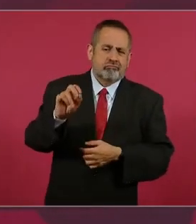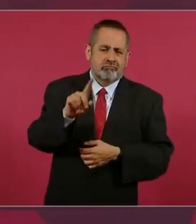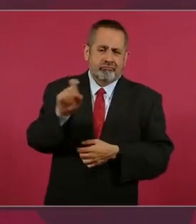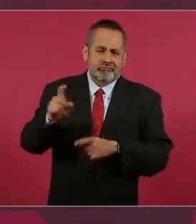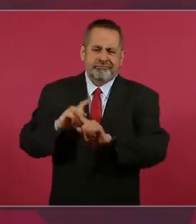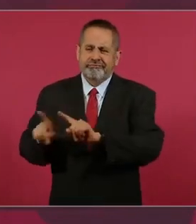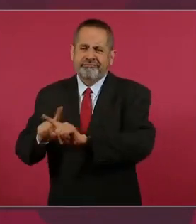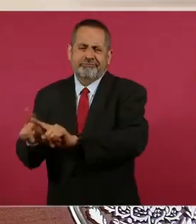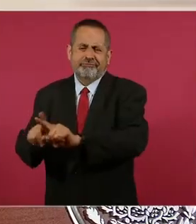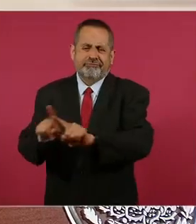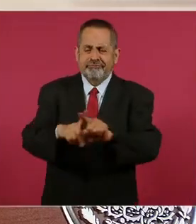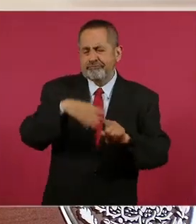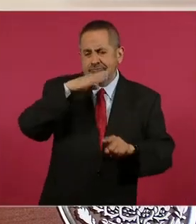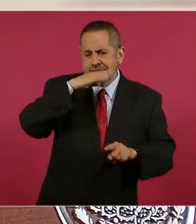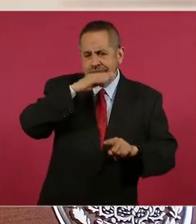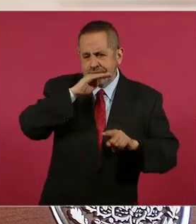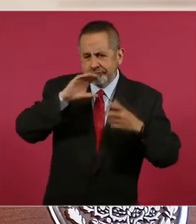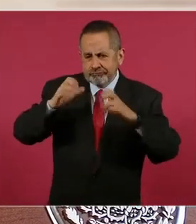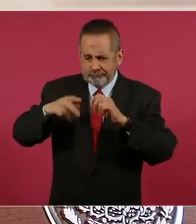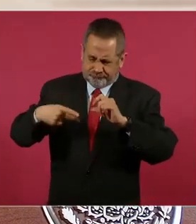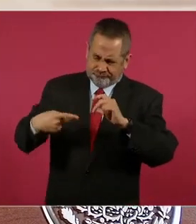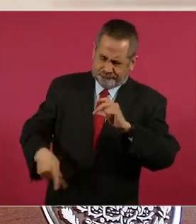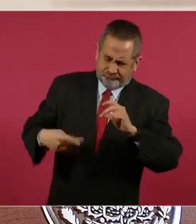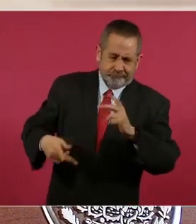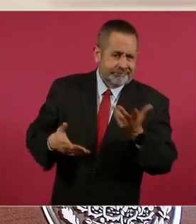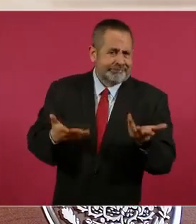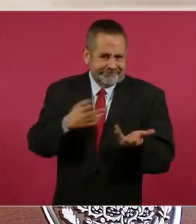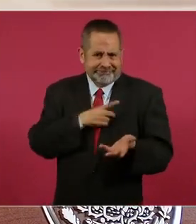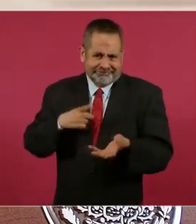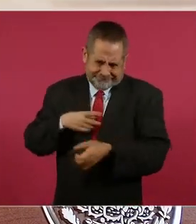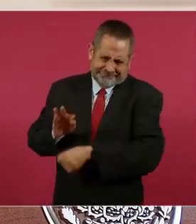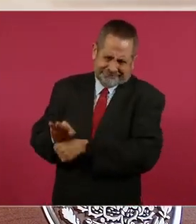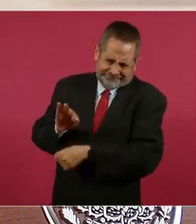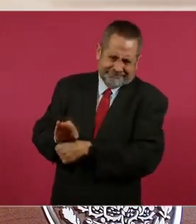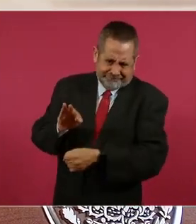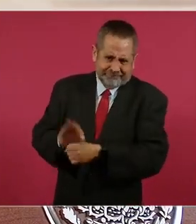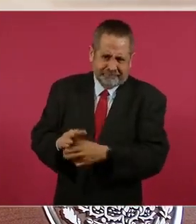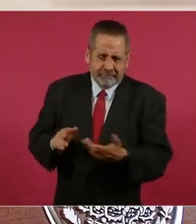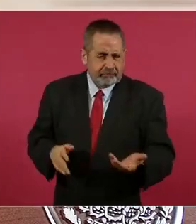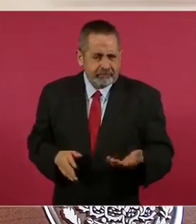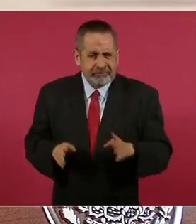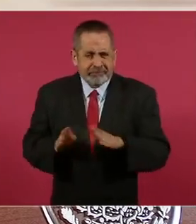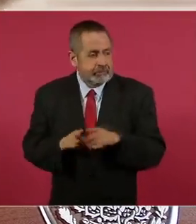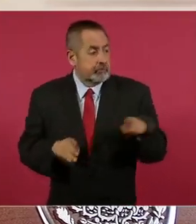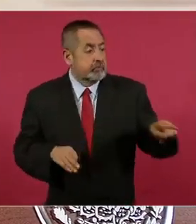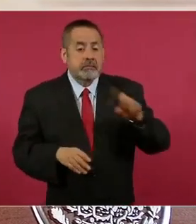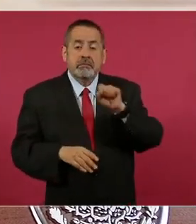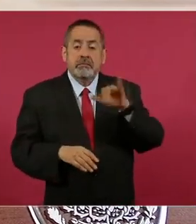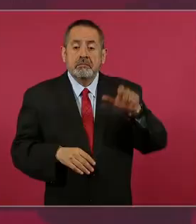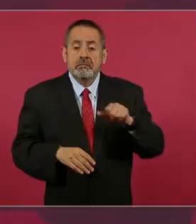variedades de maíz nativo, ¿cómo no lo vamos a proteger? ¿Cómo la Corte